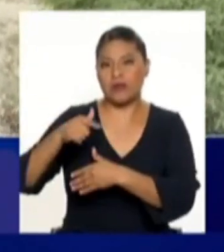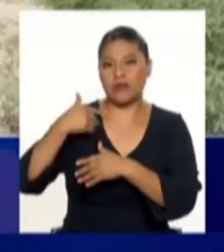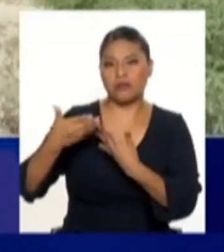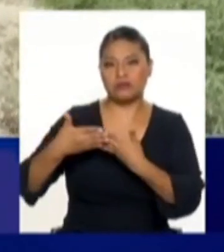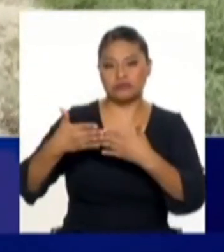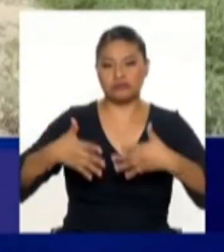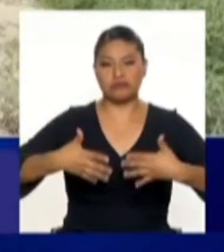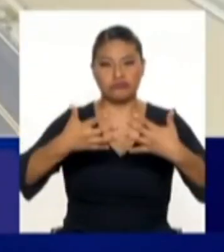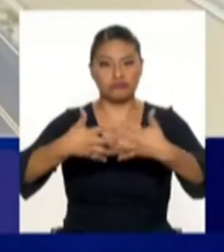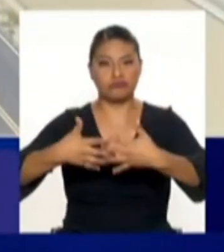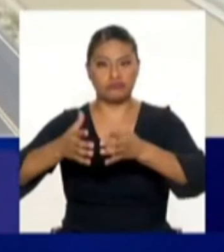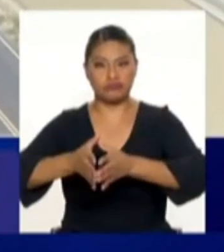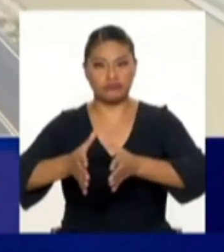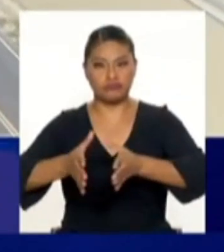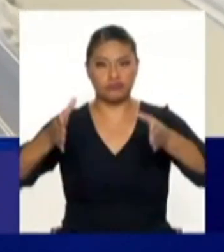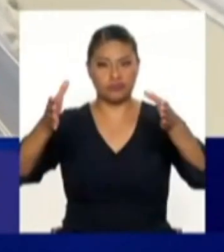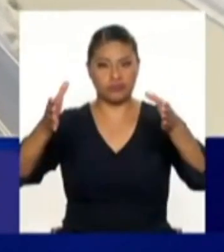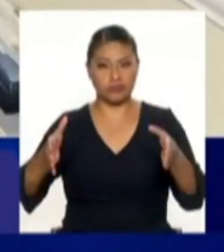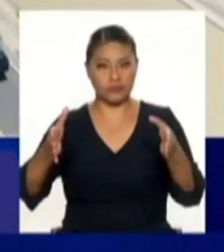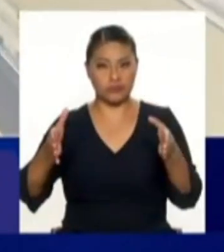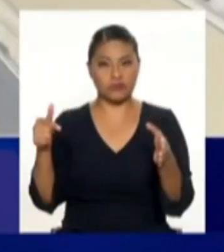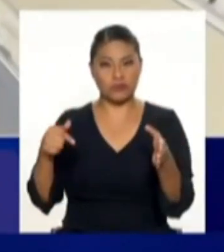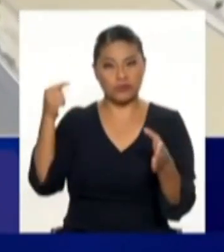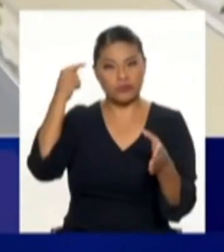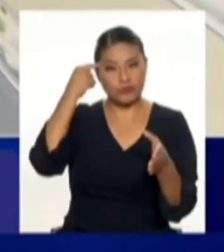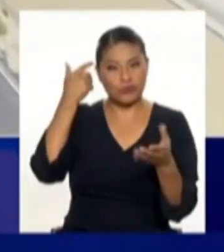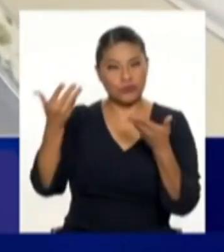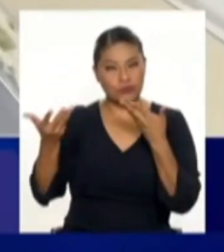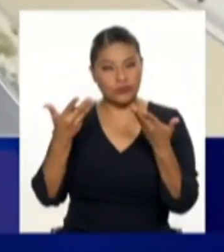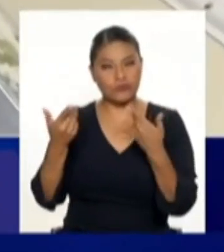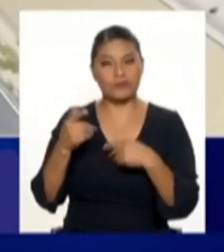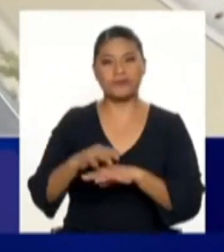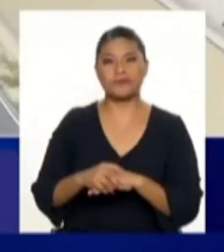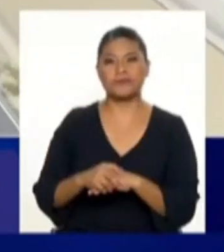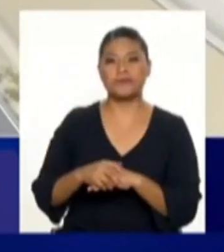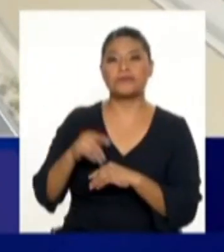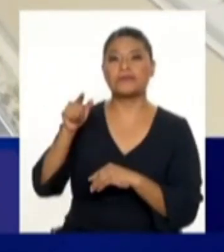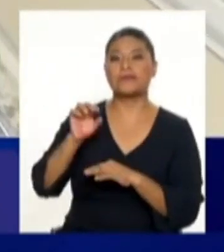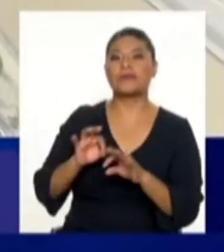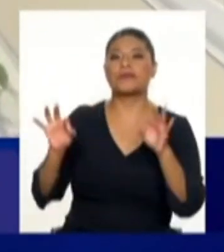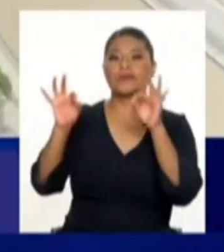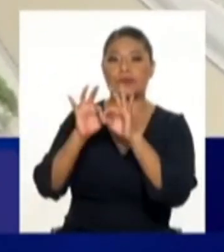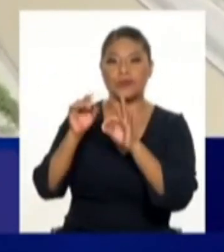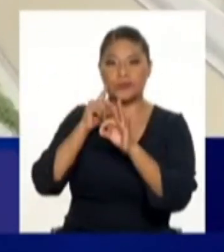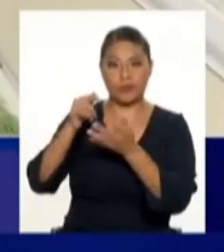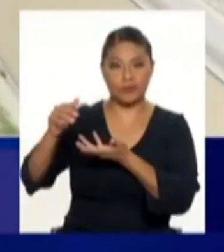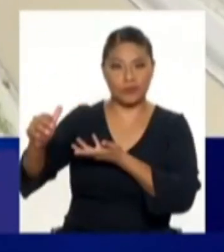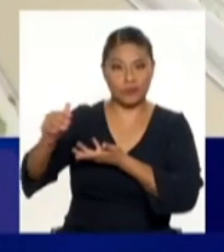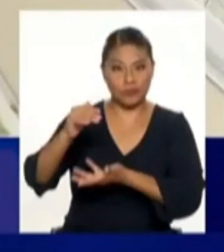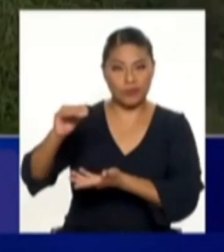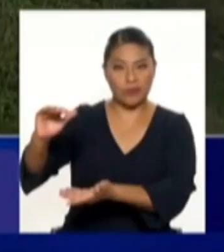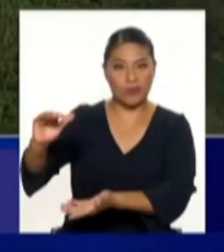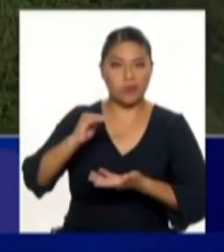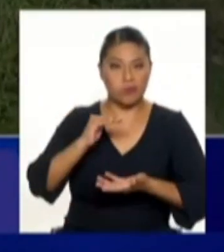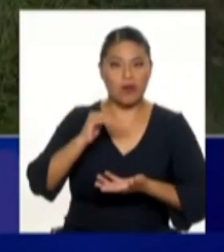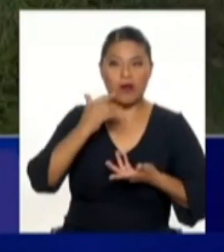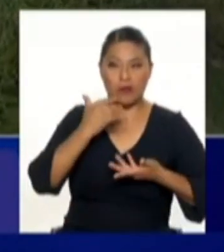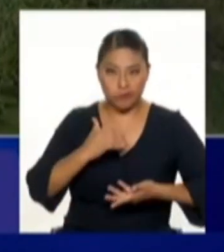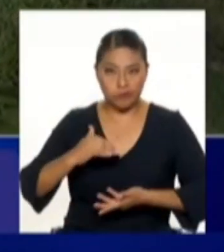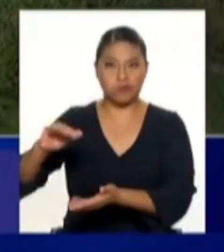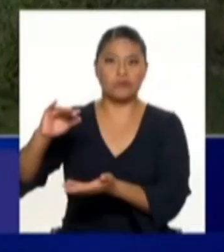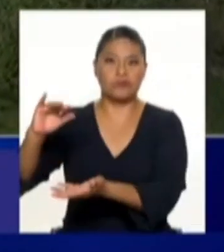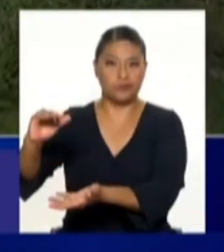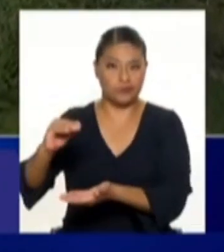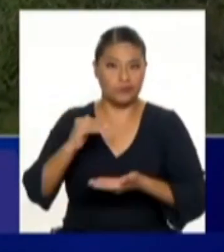industrial, porque ahí estaríamos nosotros considerando la importación y esto a su vez